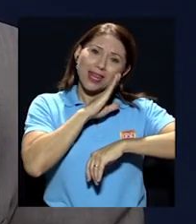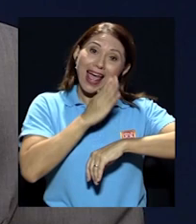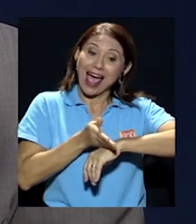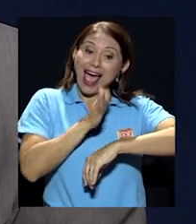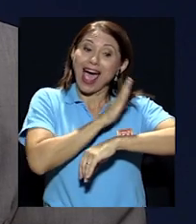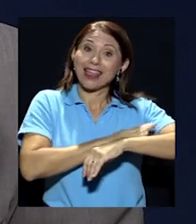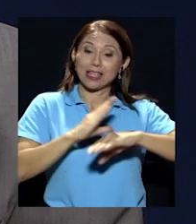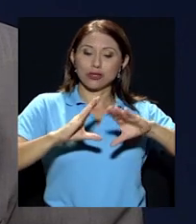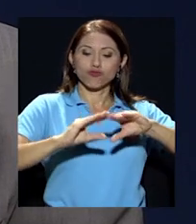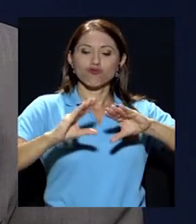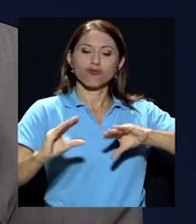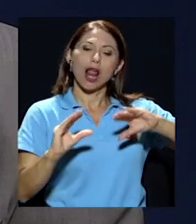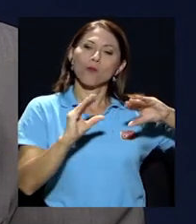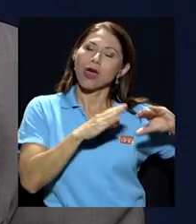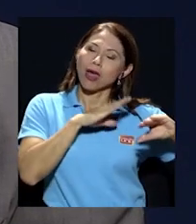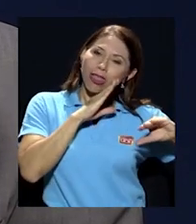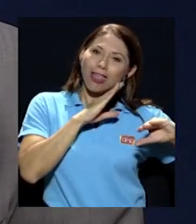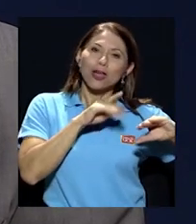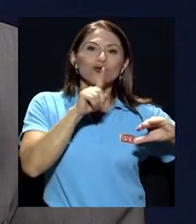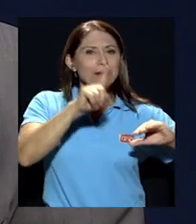saber de que usted había hecho bien su trabajo.